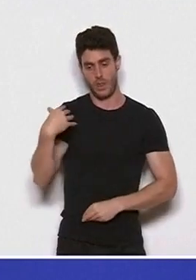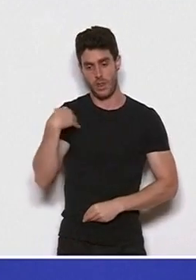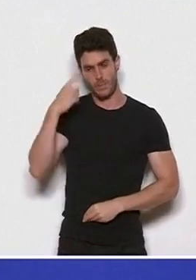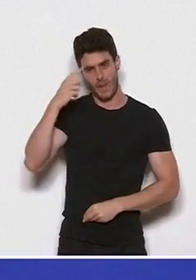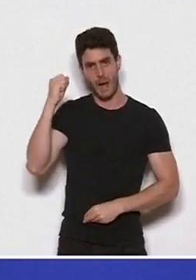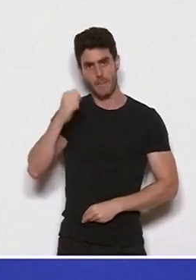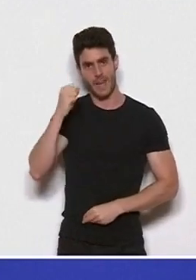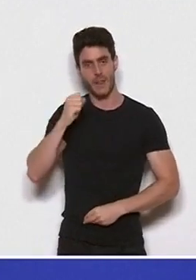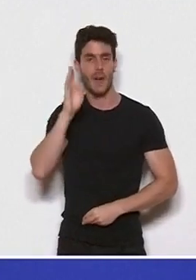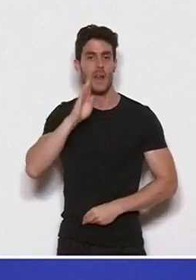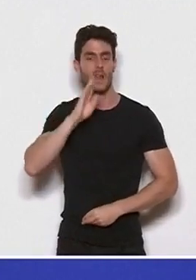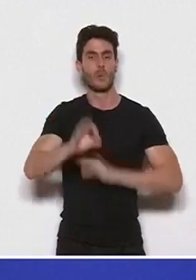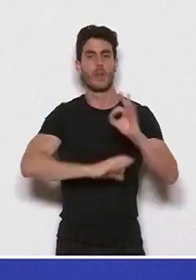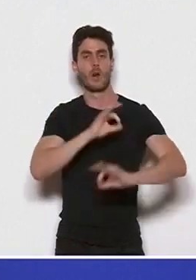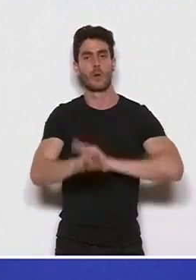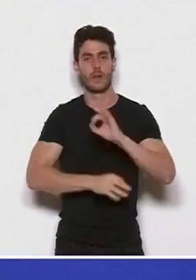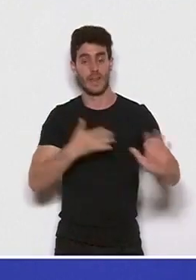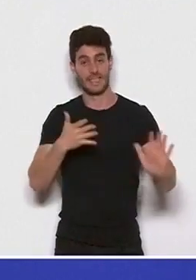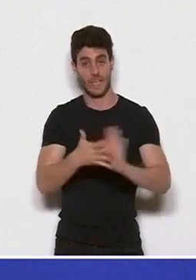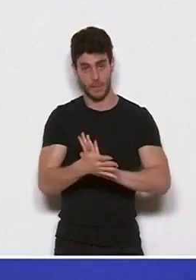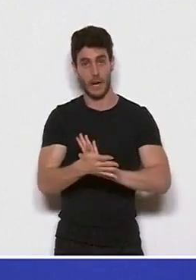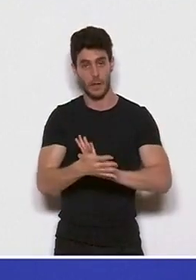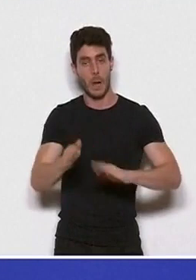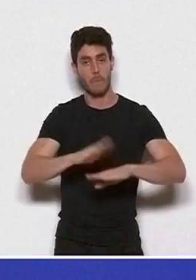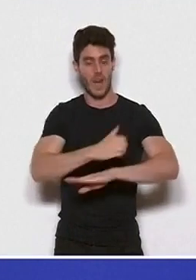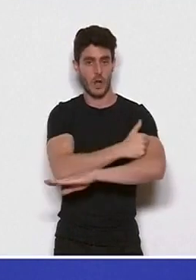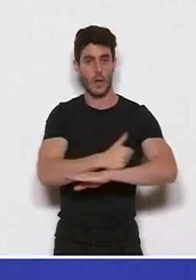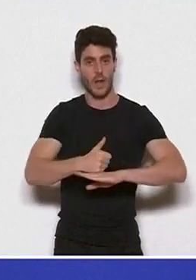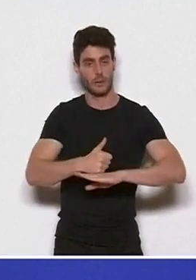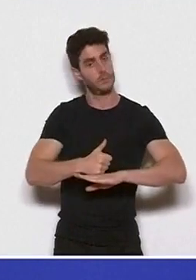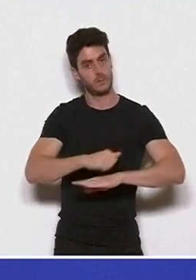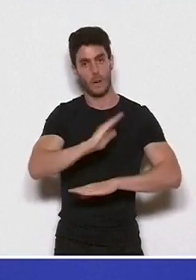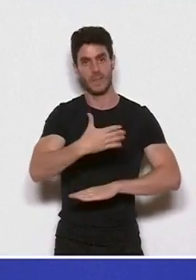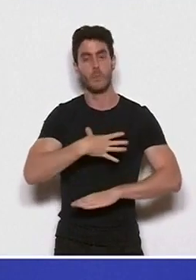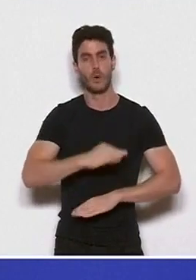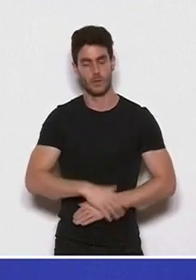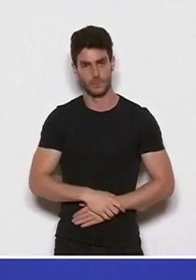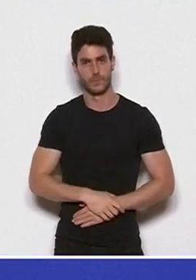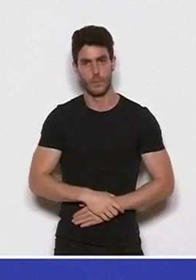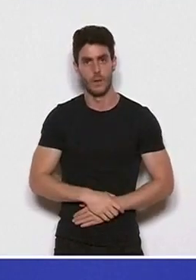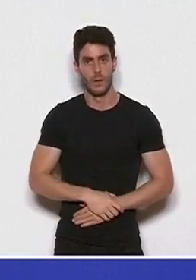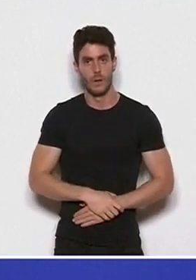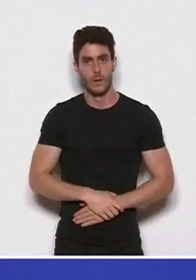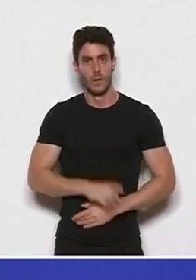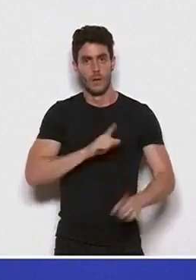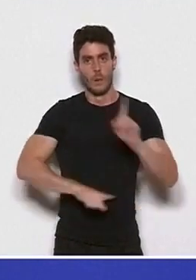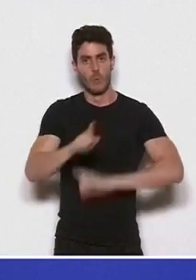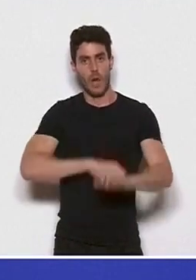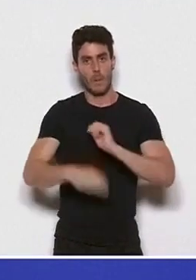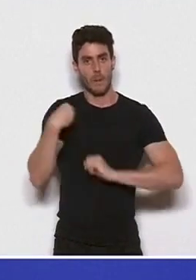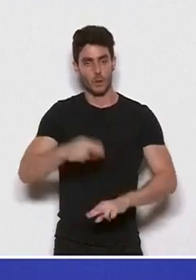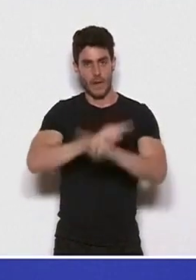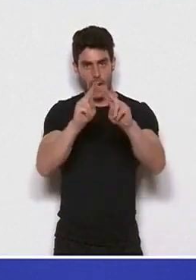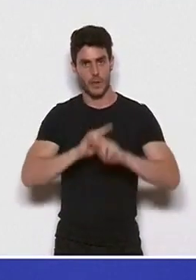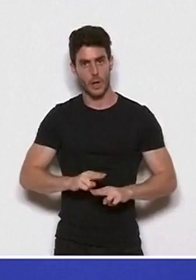de la delincuencia organizada que supone para los ciudadanos de la Unión Europea. Este es un problema internacional,